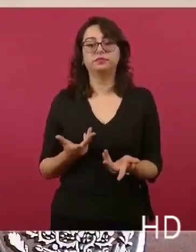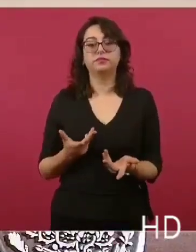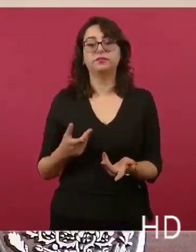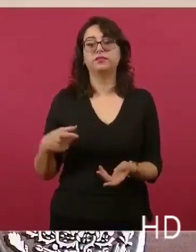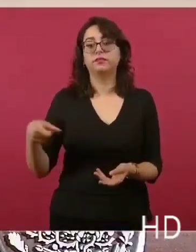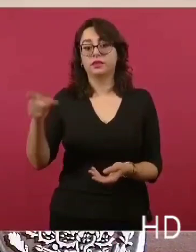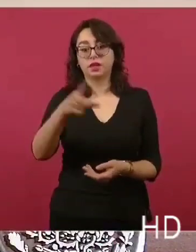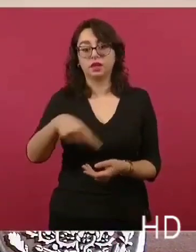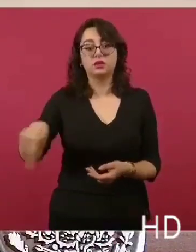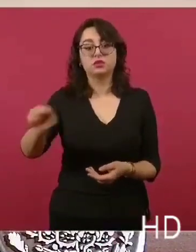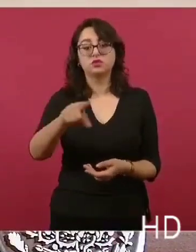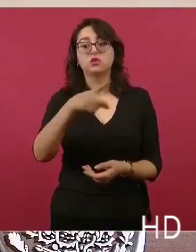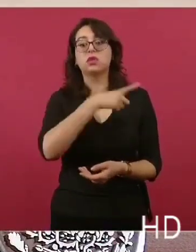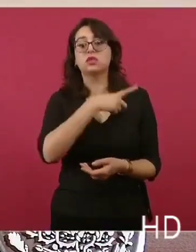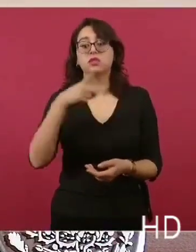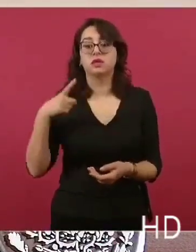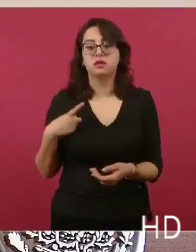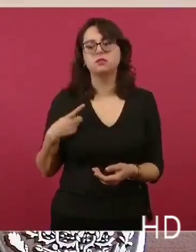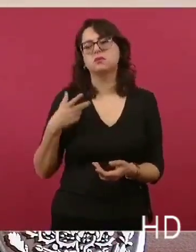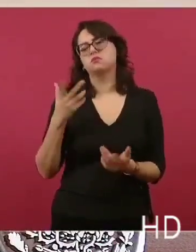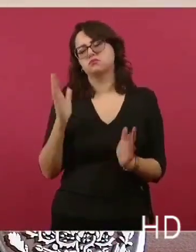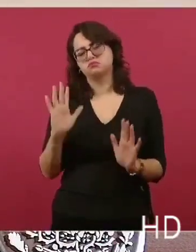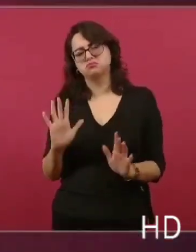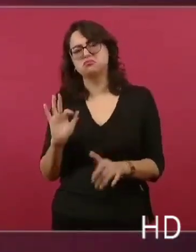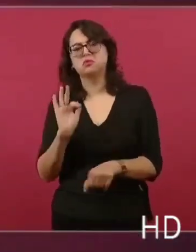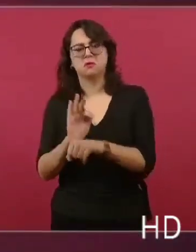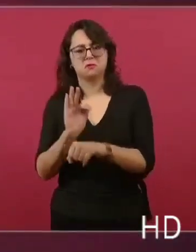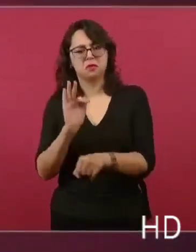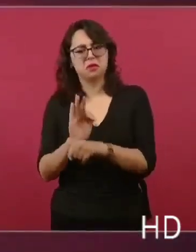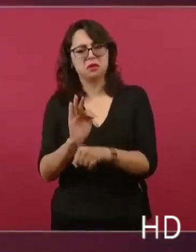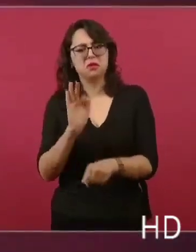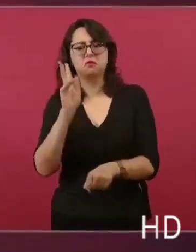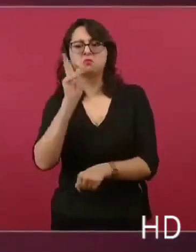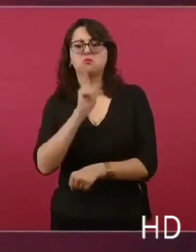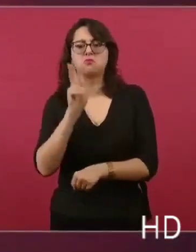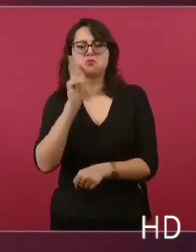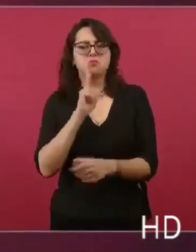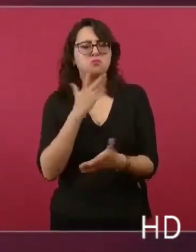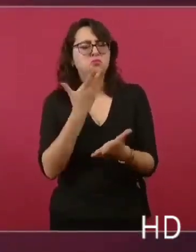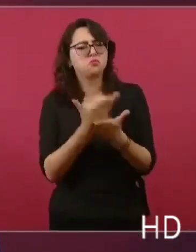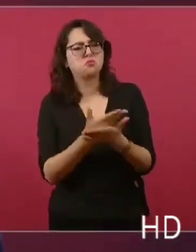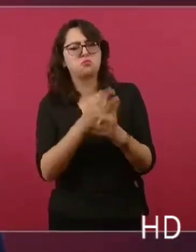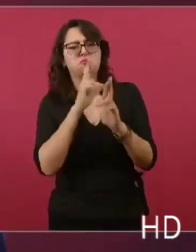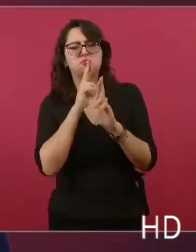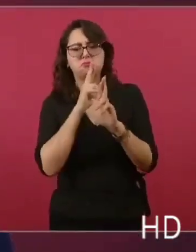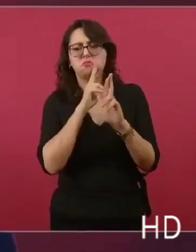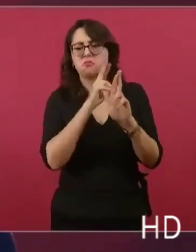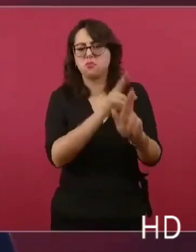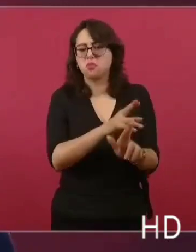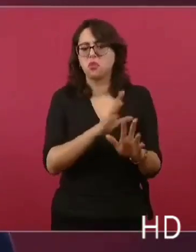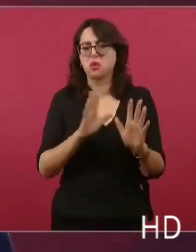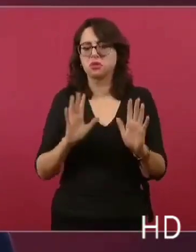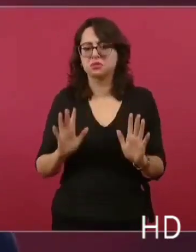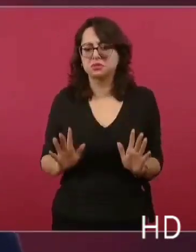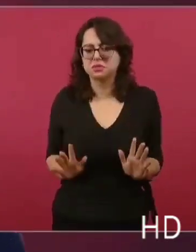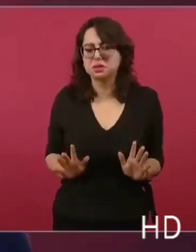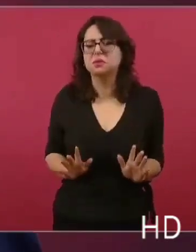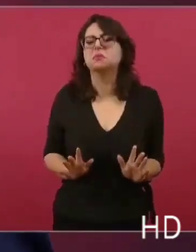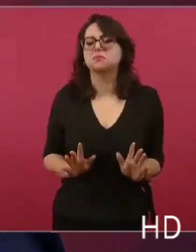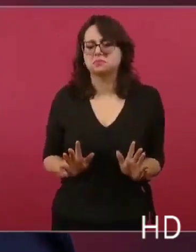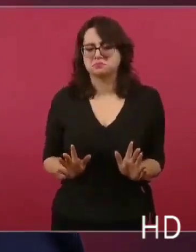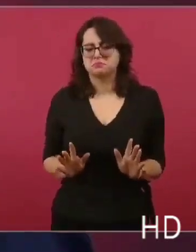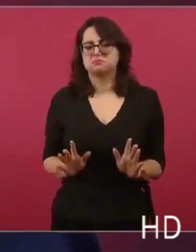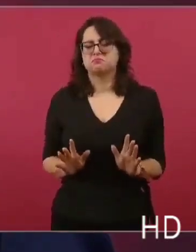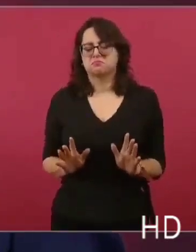demandados que presenten una respuesta a las pretensiones del